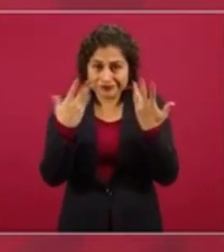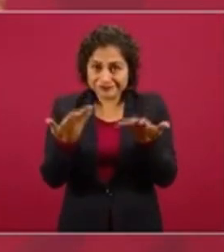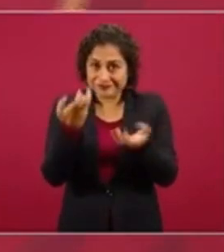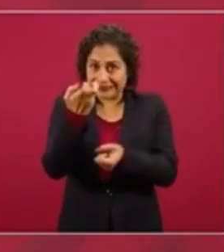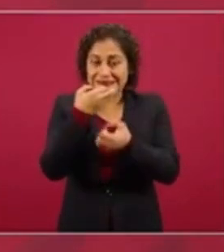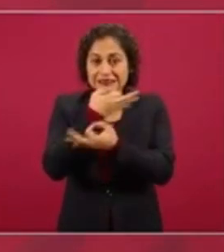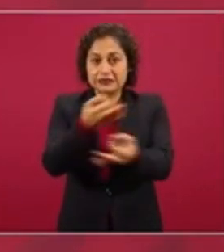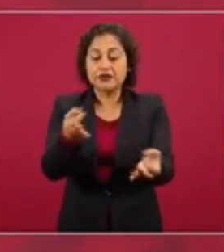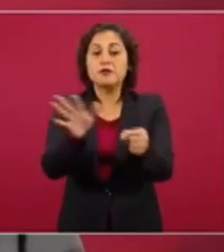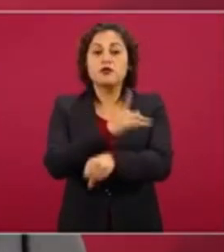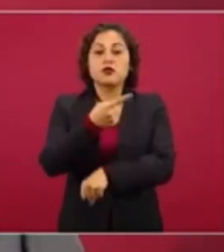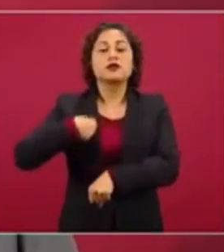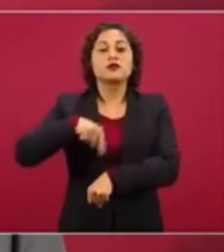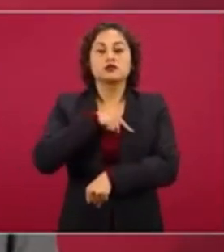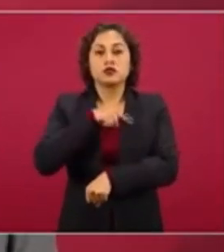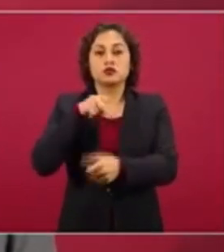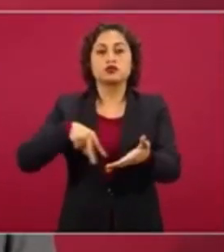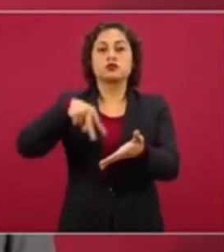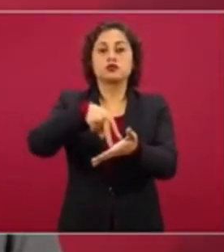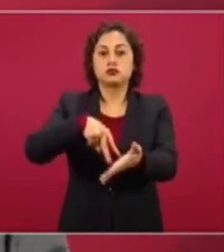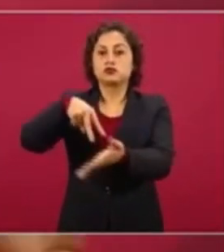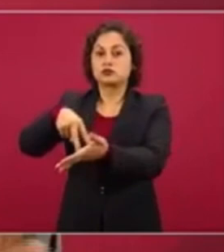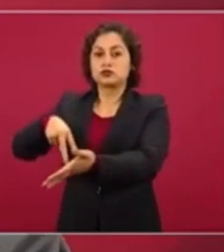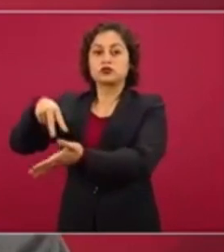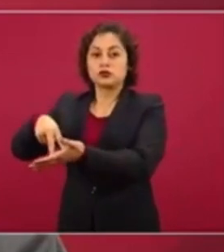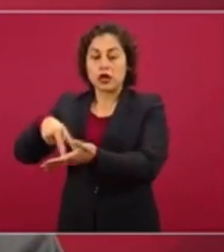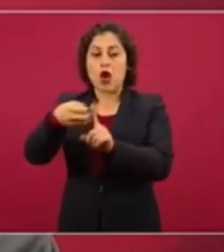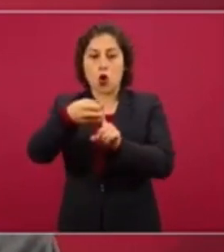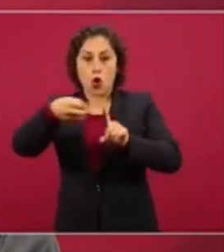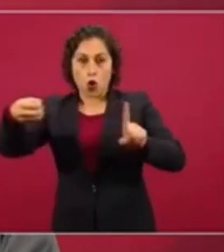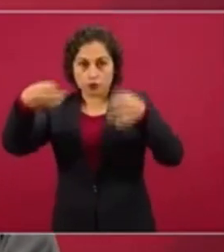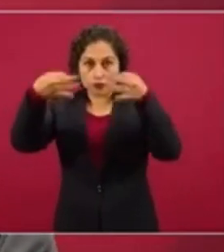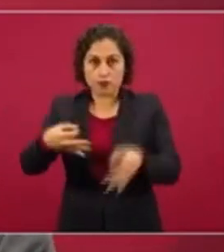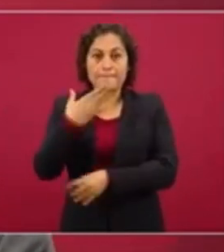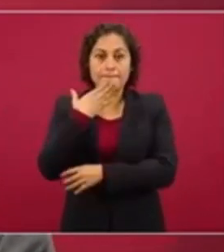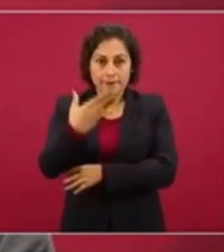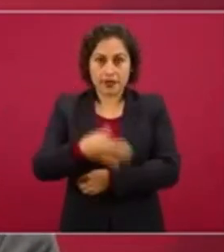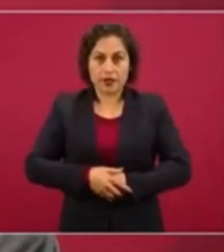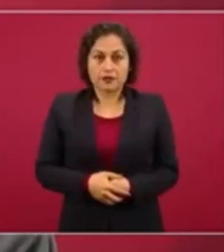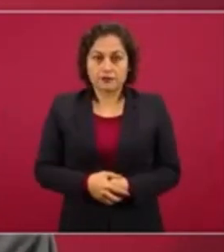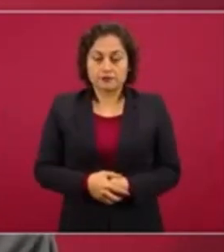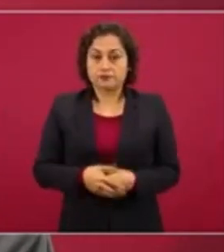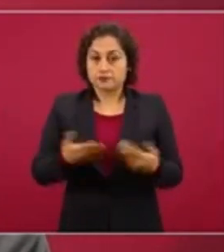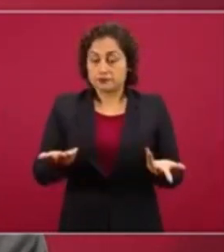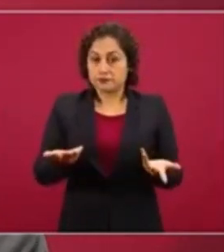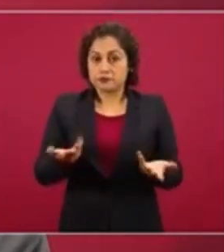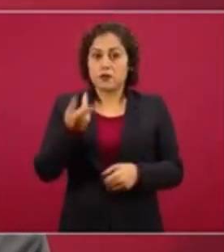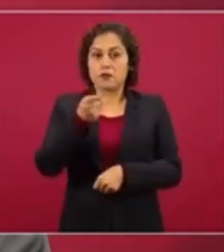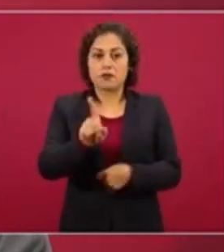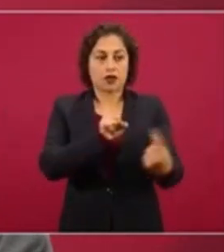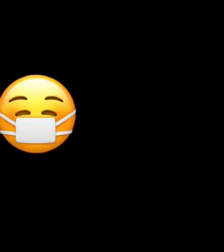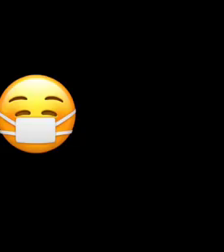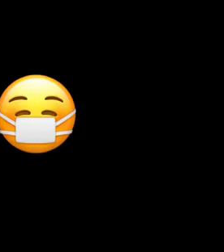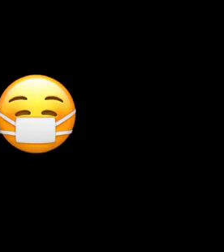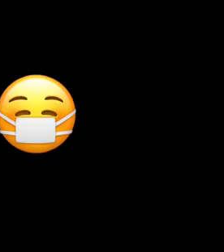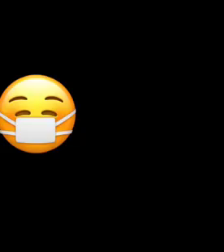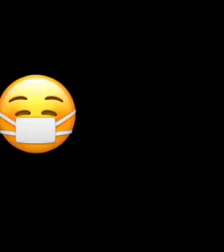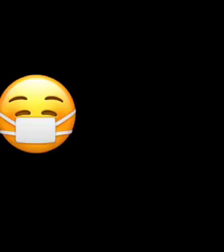Porque tenemos que hacer actos, que nos organicemos bien, con poca gente, guardando la sana distancia.